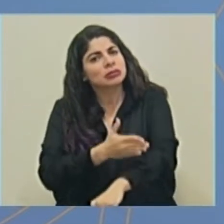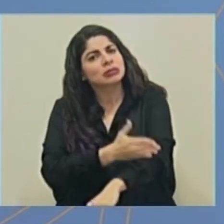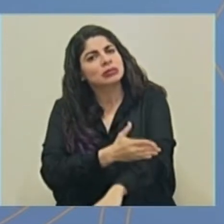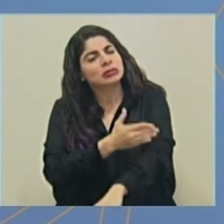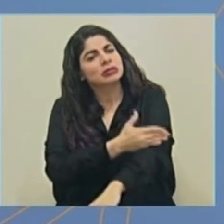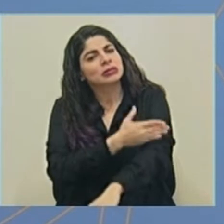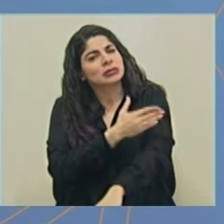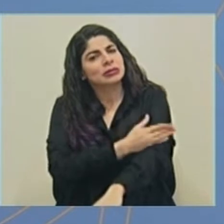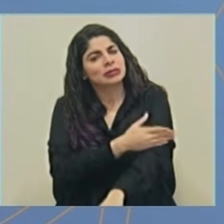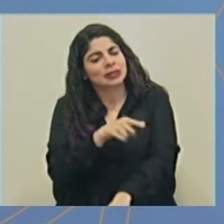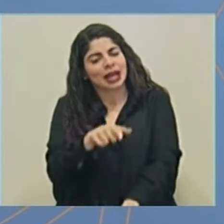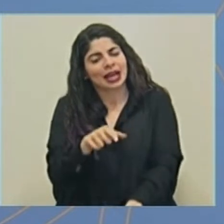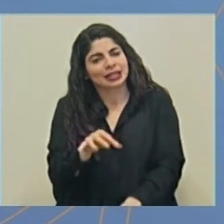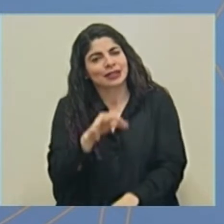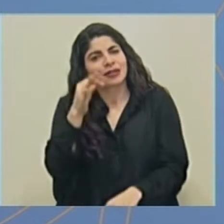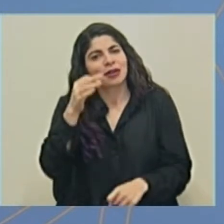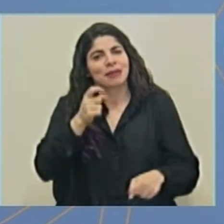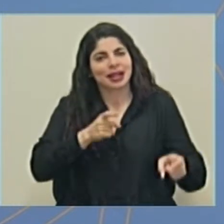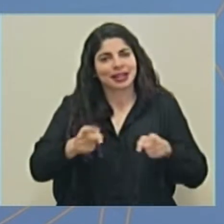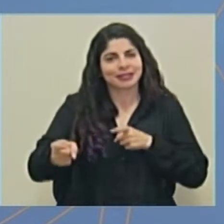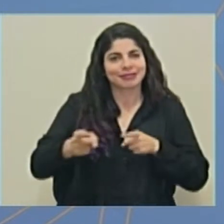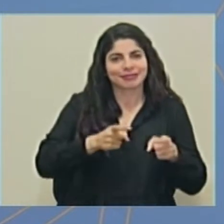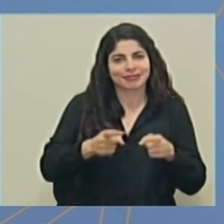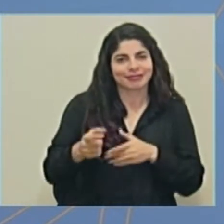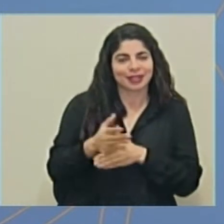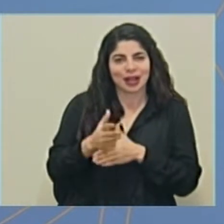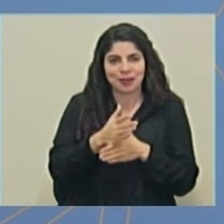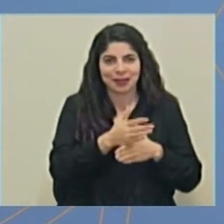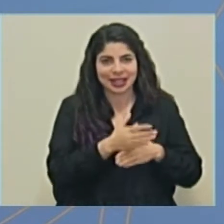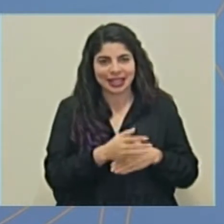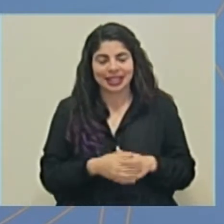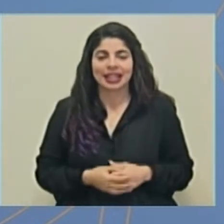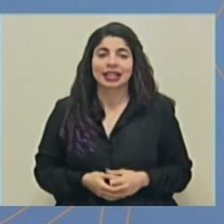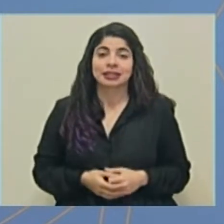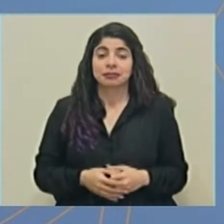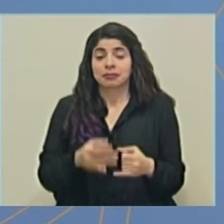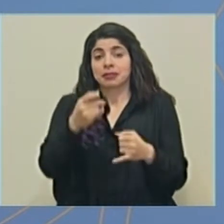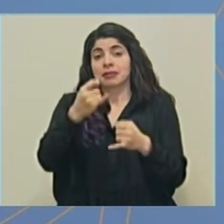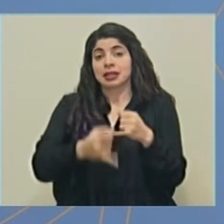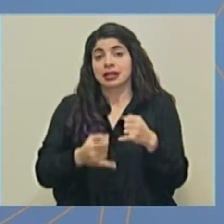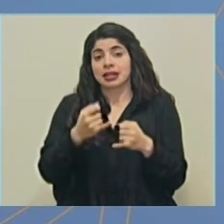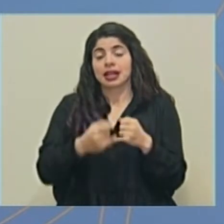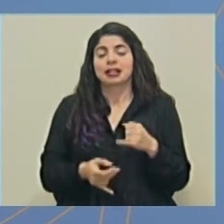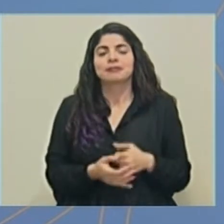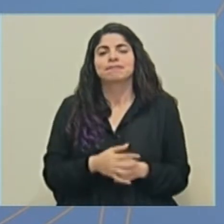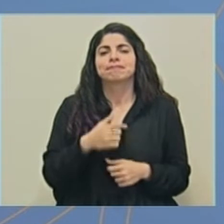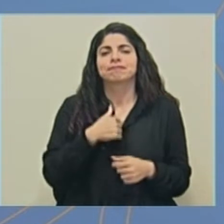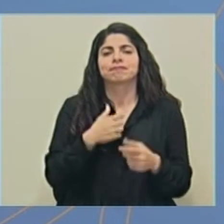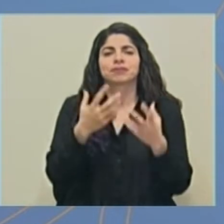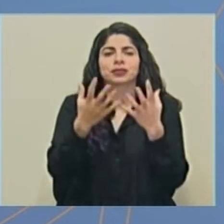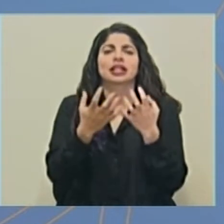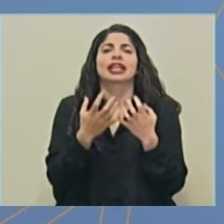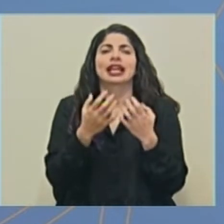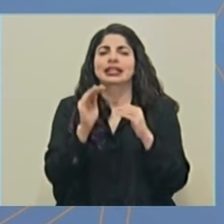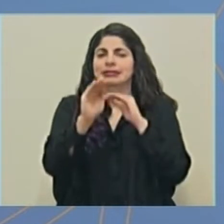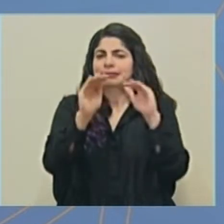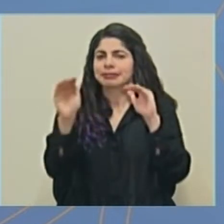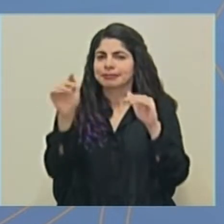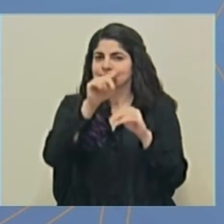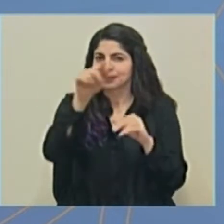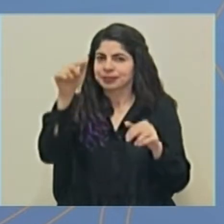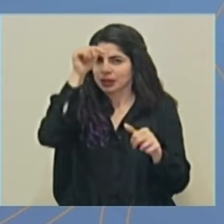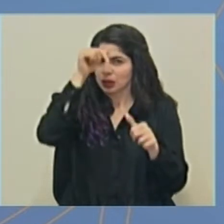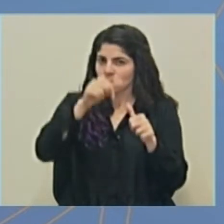modelo de gestión compartida. Finalmente, quiero recordar